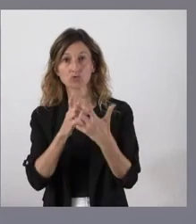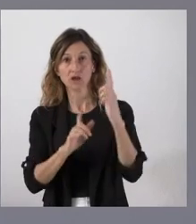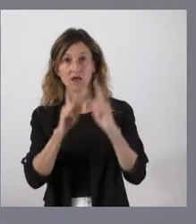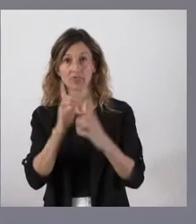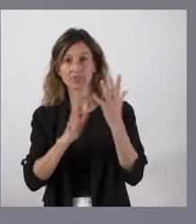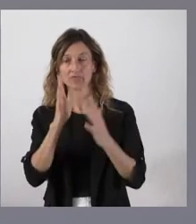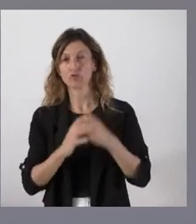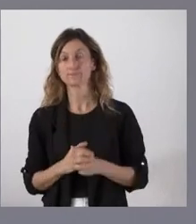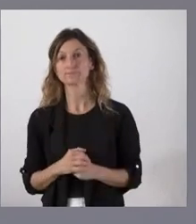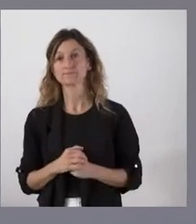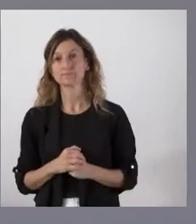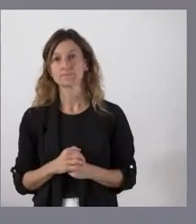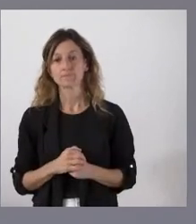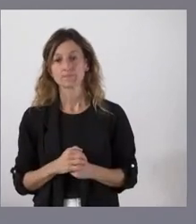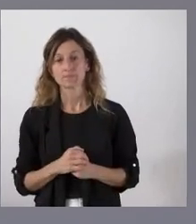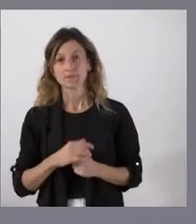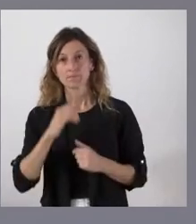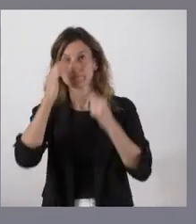Y, finalmente, me ha hablado usted de las previsiones